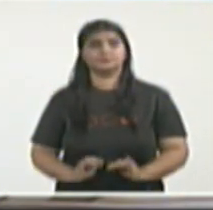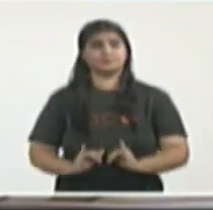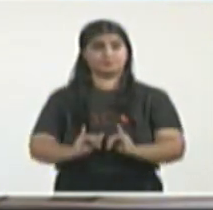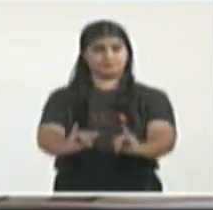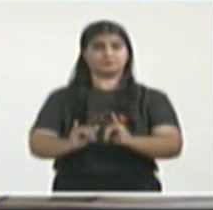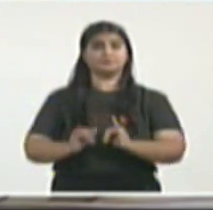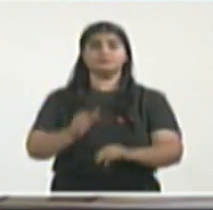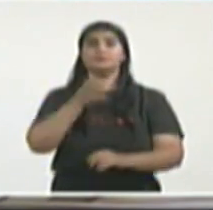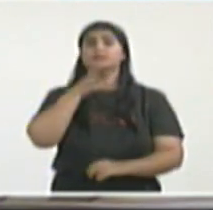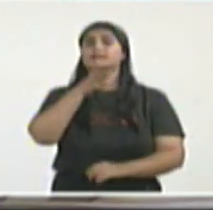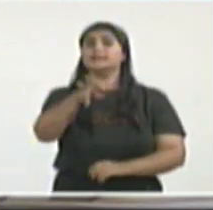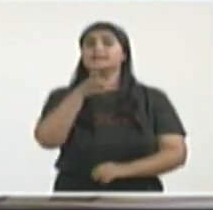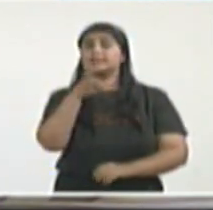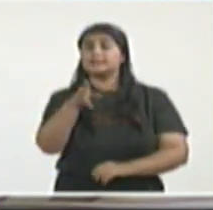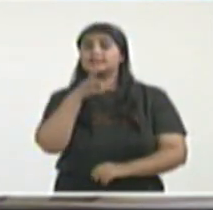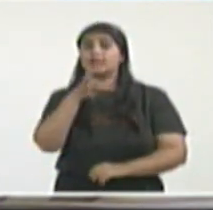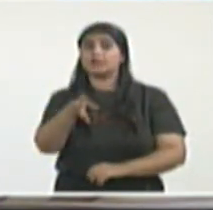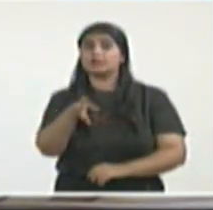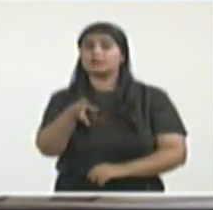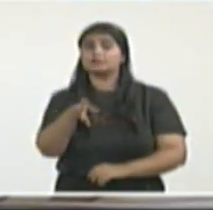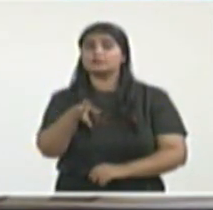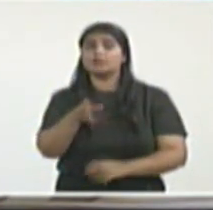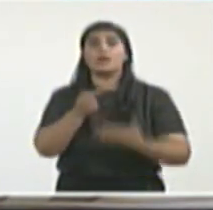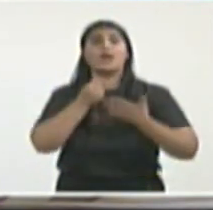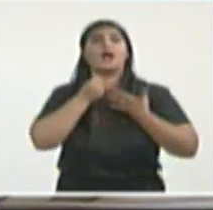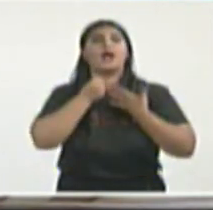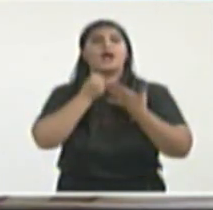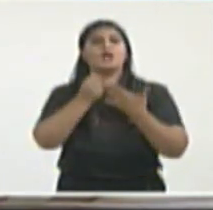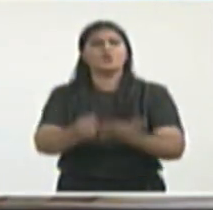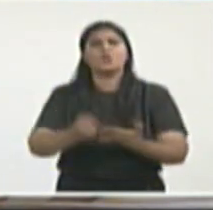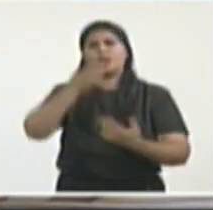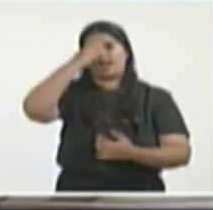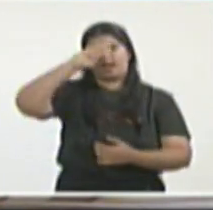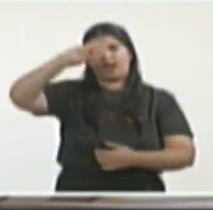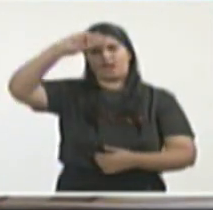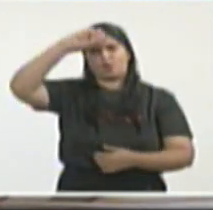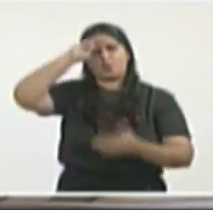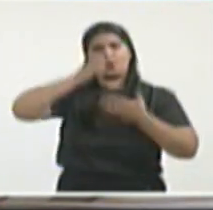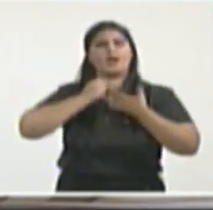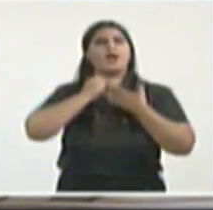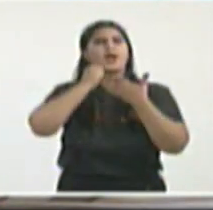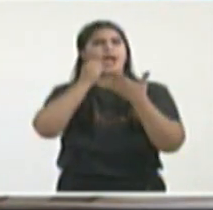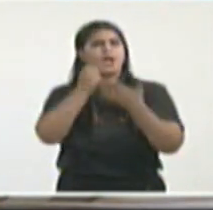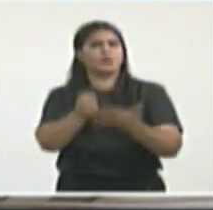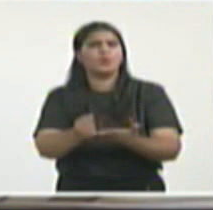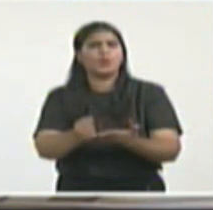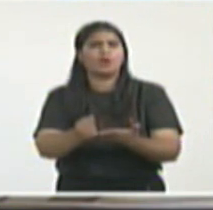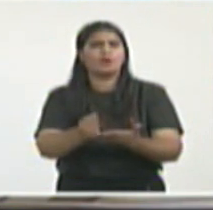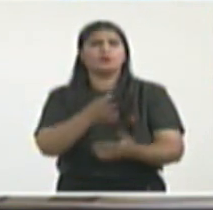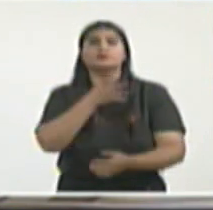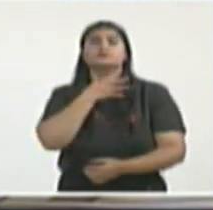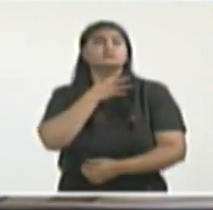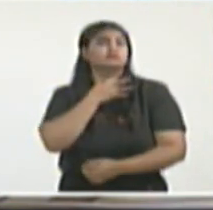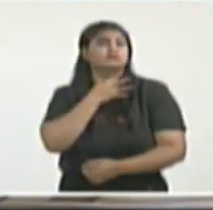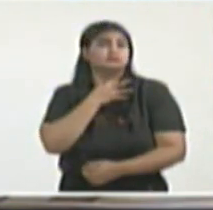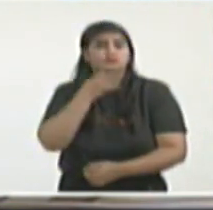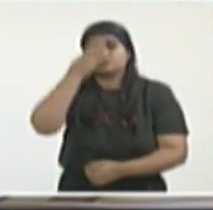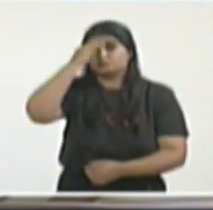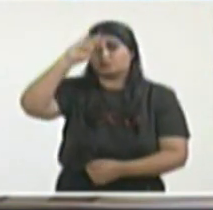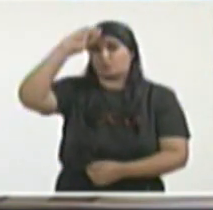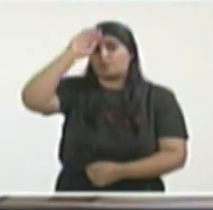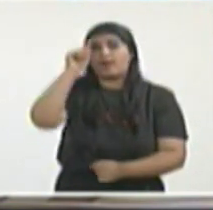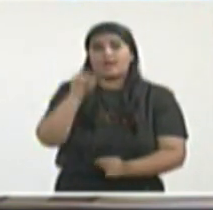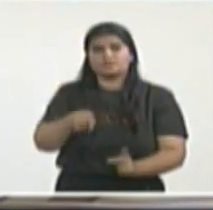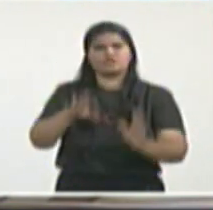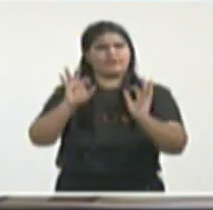operación contra Cuba, con sistemas automatizados, con usuarios coordinados y que a